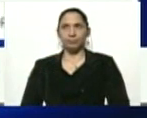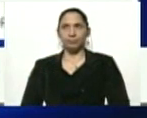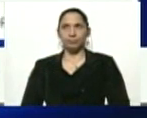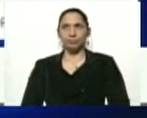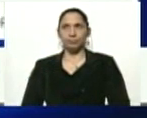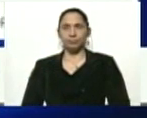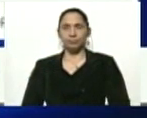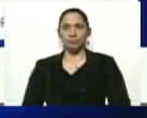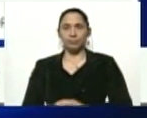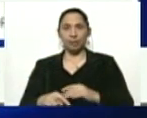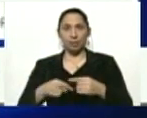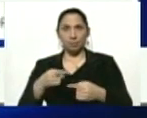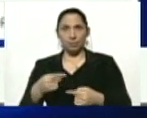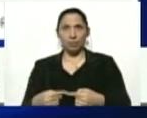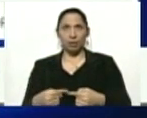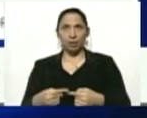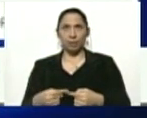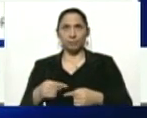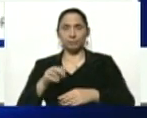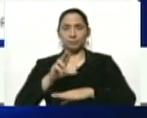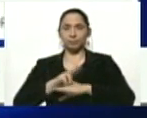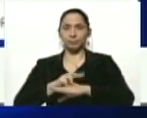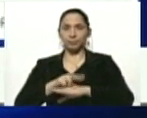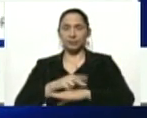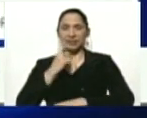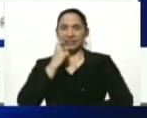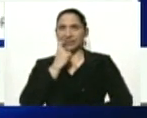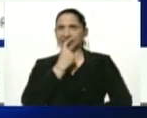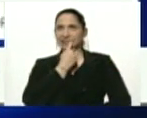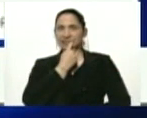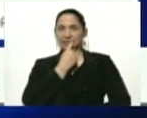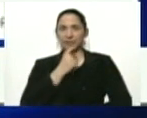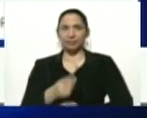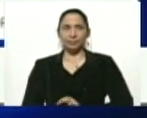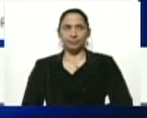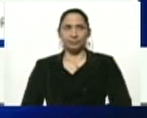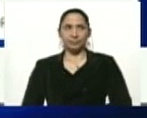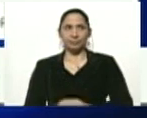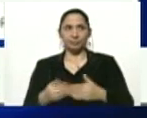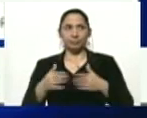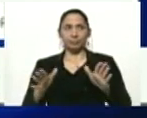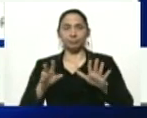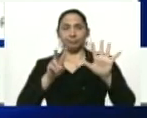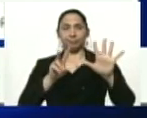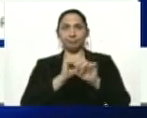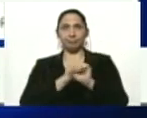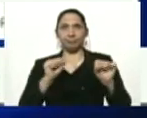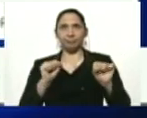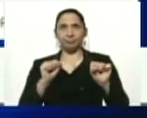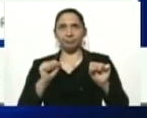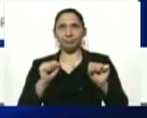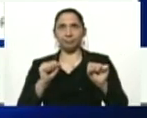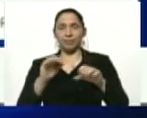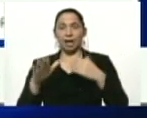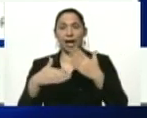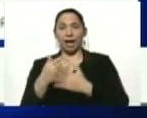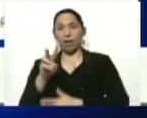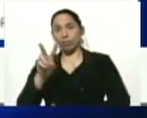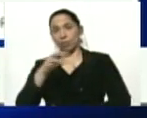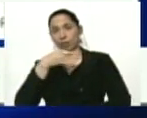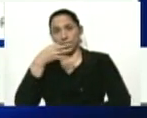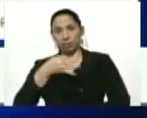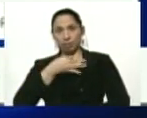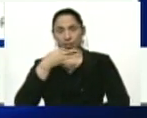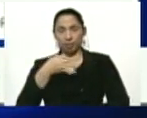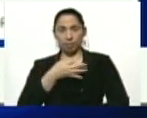Luego, los consultorios médicos y odontológicos se abrirán de 7 de la mañana a 2 de la tarde.